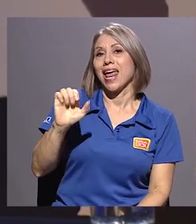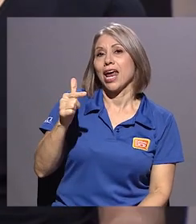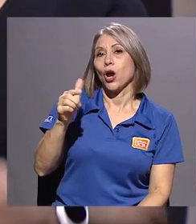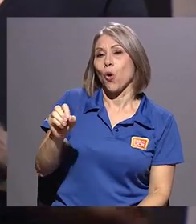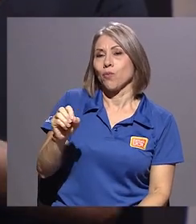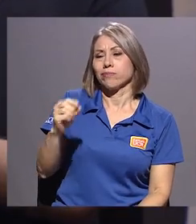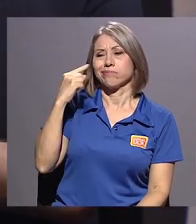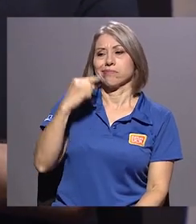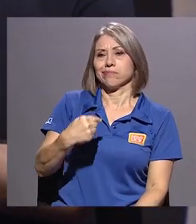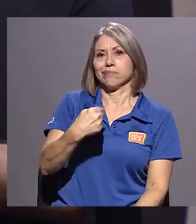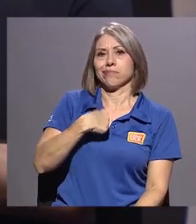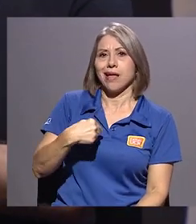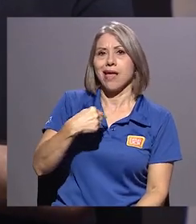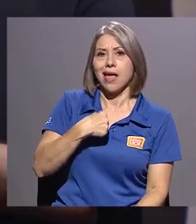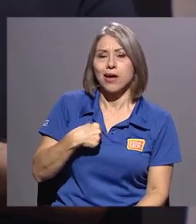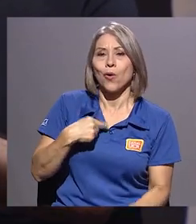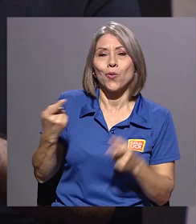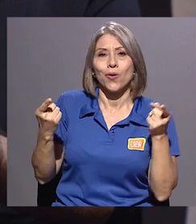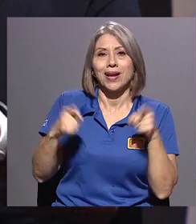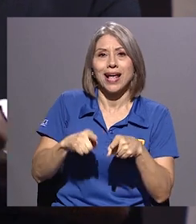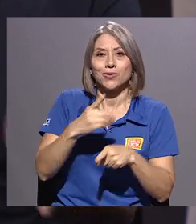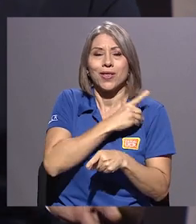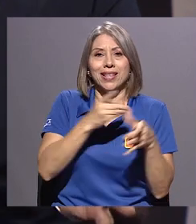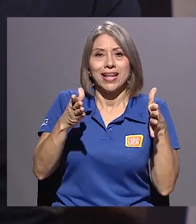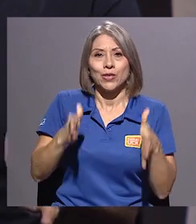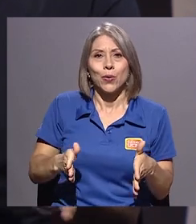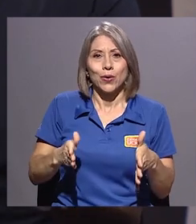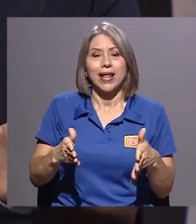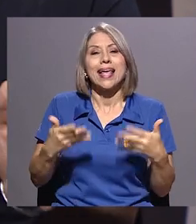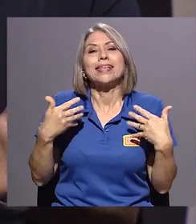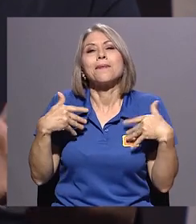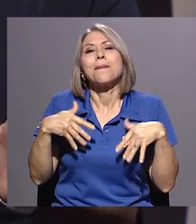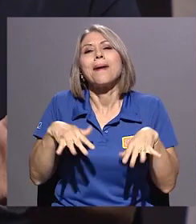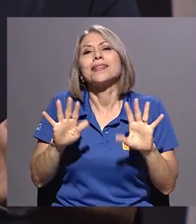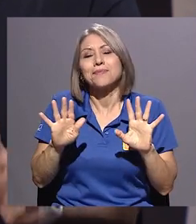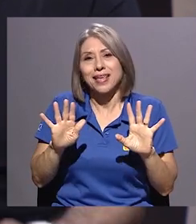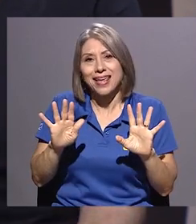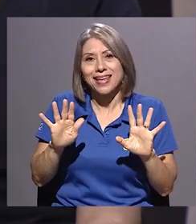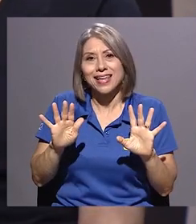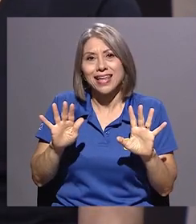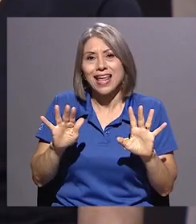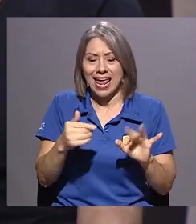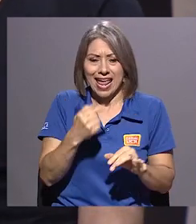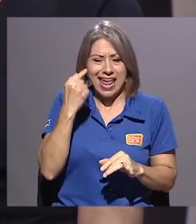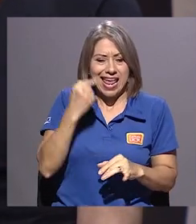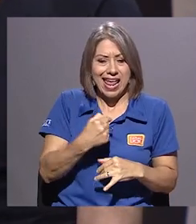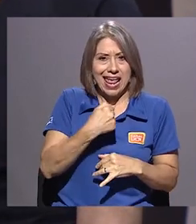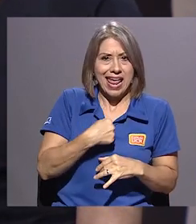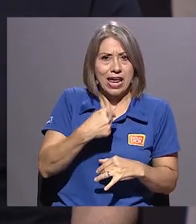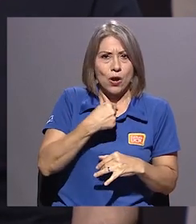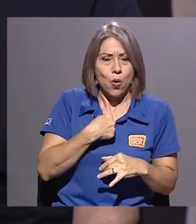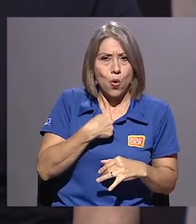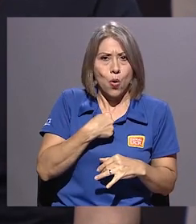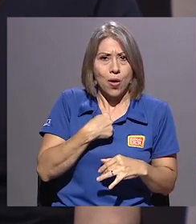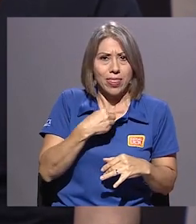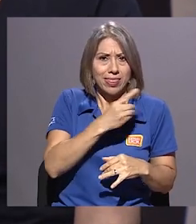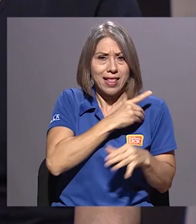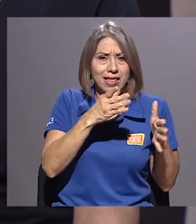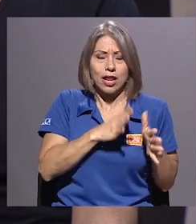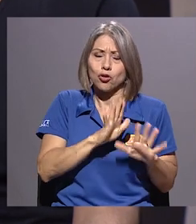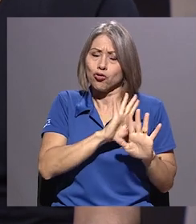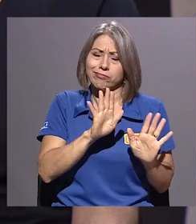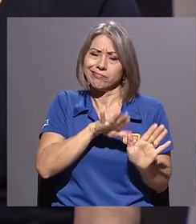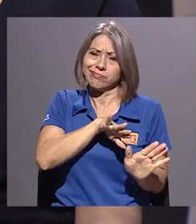con el caso del director, es más bien sacar esa cosa de ego y de peso que tiene el director, que creo que está